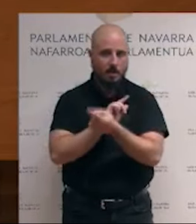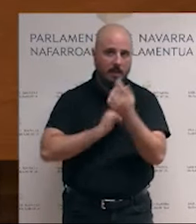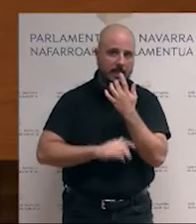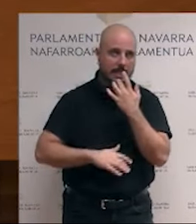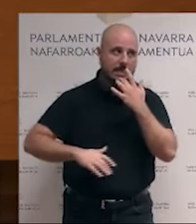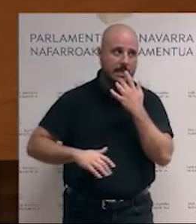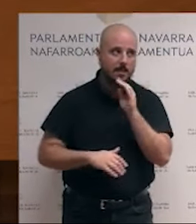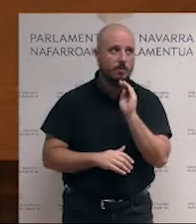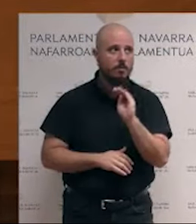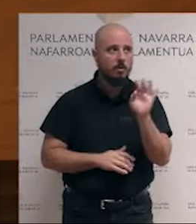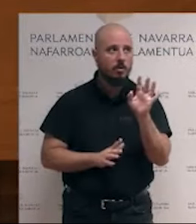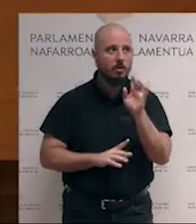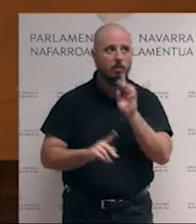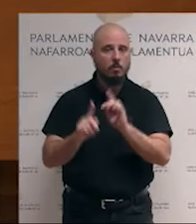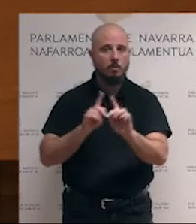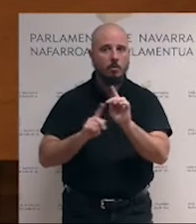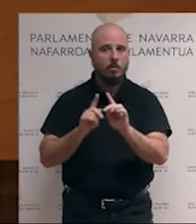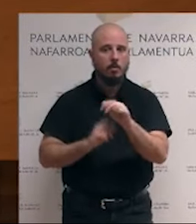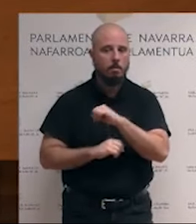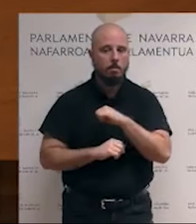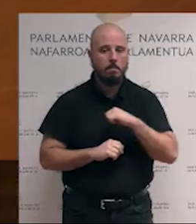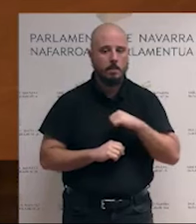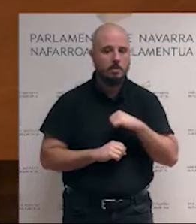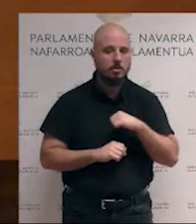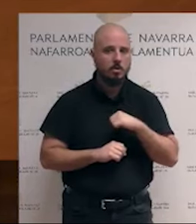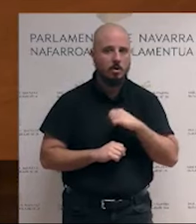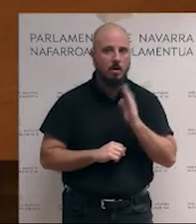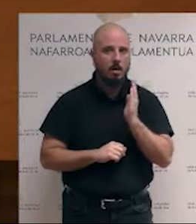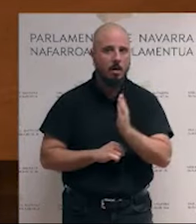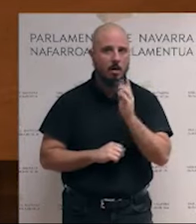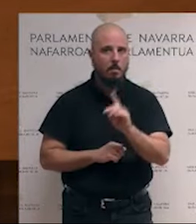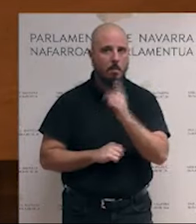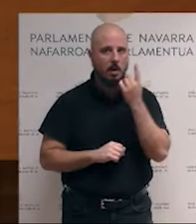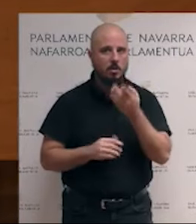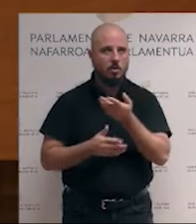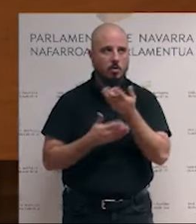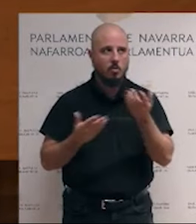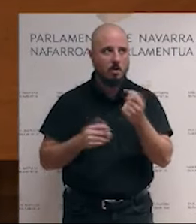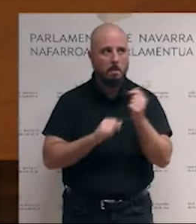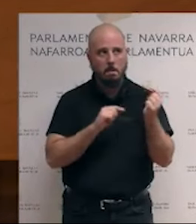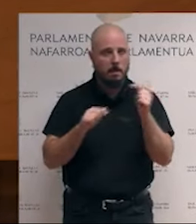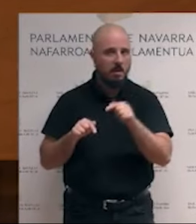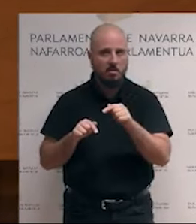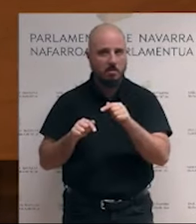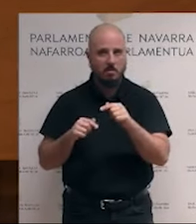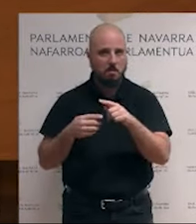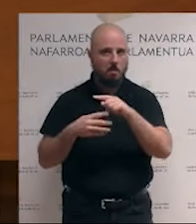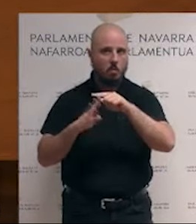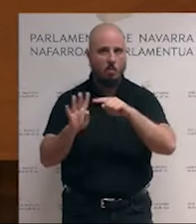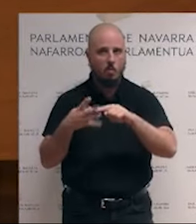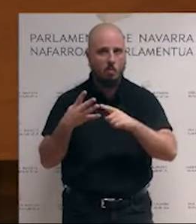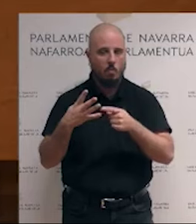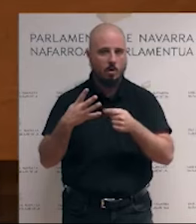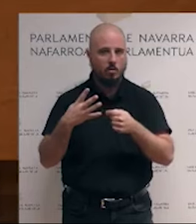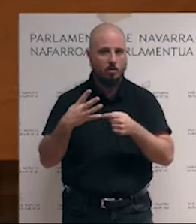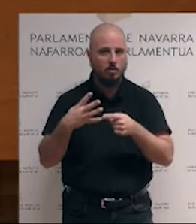pregunta acerca del problema que más afecta personalmente a las personas encuestadas. Y, en este caso, la inmigración pasa a ser el cuarto problema.